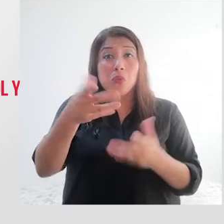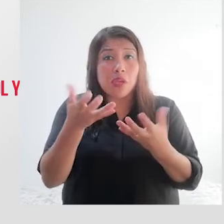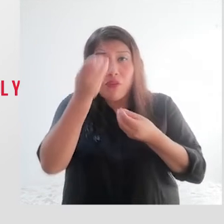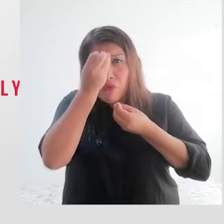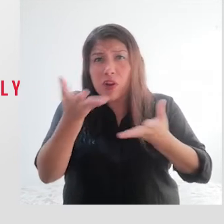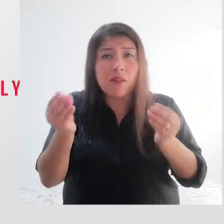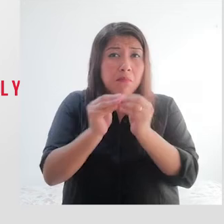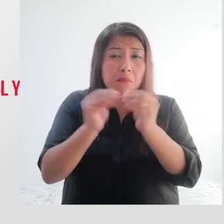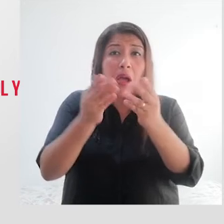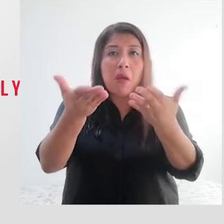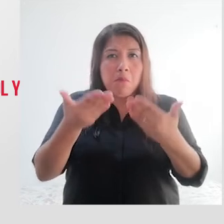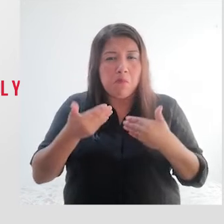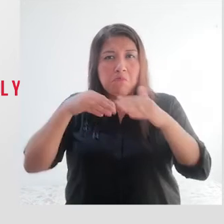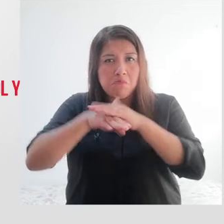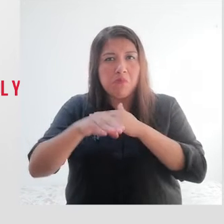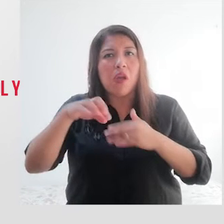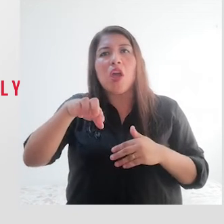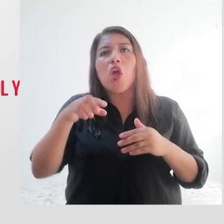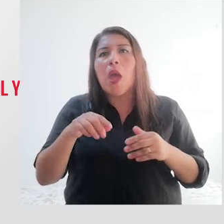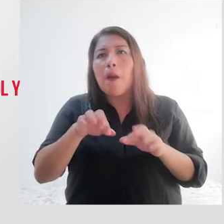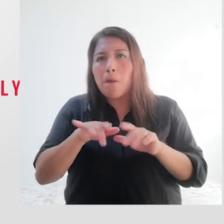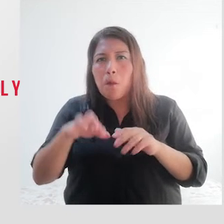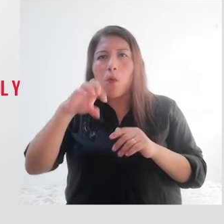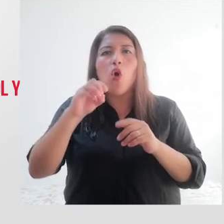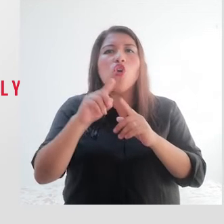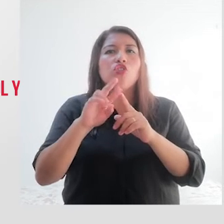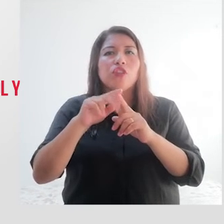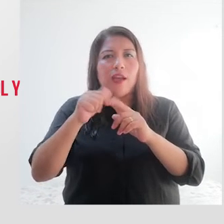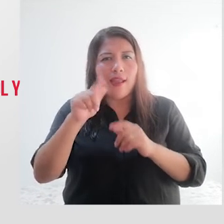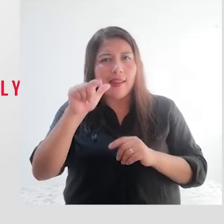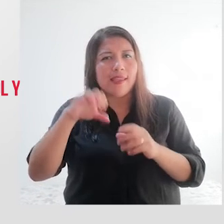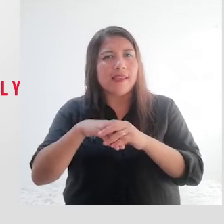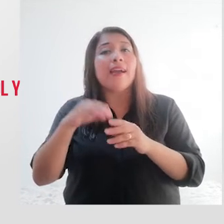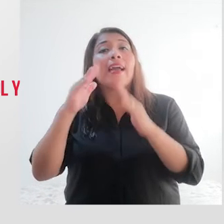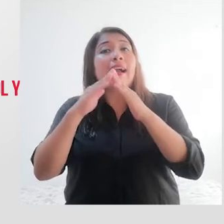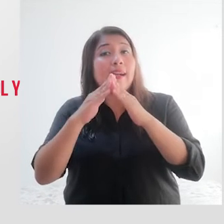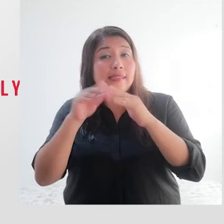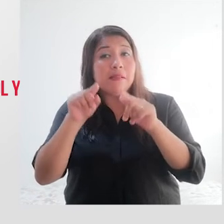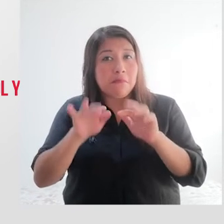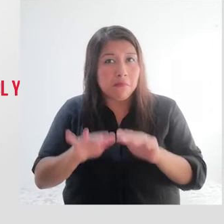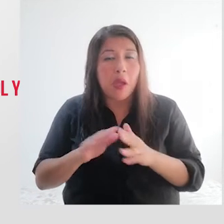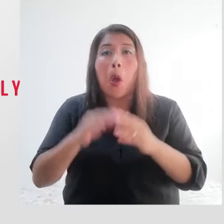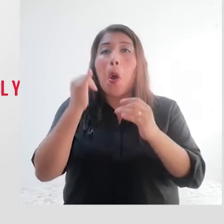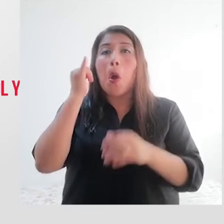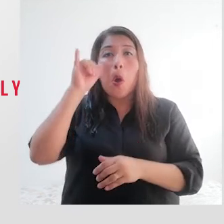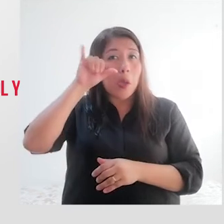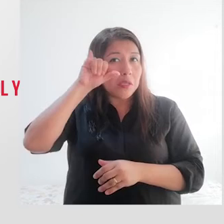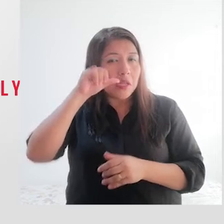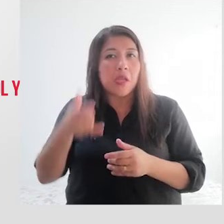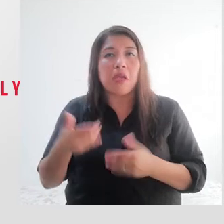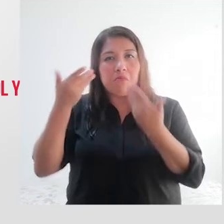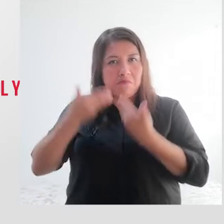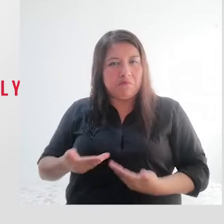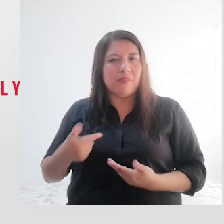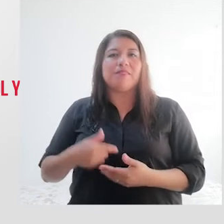me pueden contactar en el portal de salud en casa o en mis redes sociales, tanto en Facebook e Instagram como Alexandra Márquez